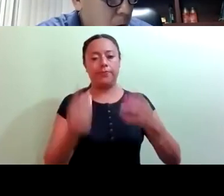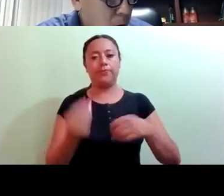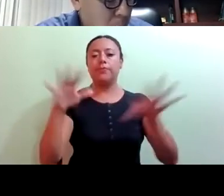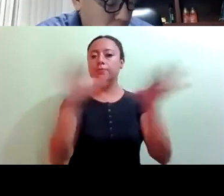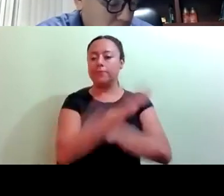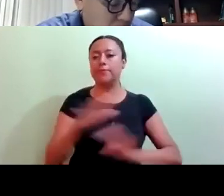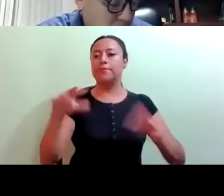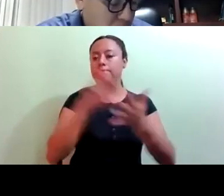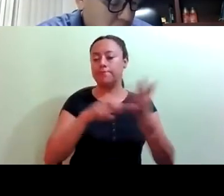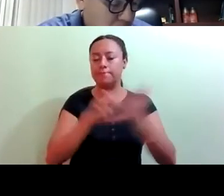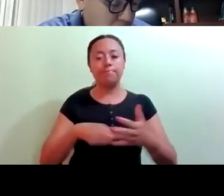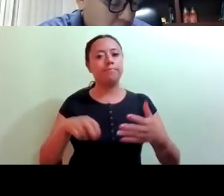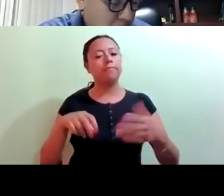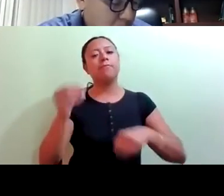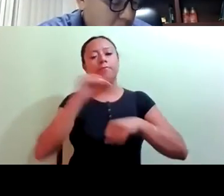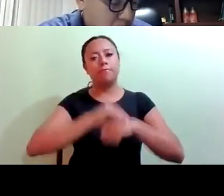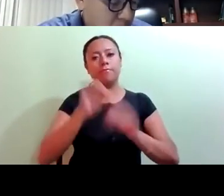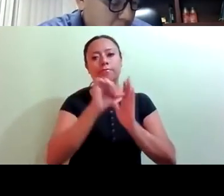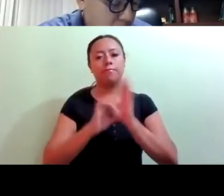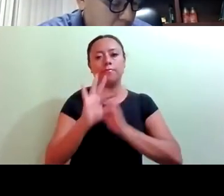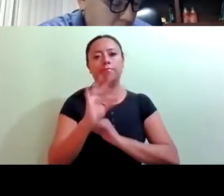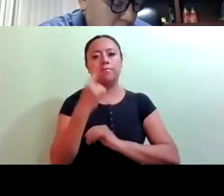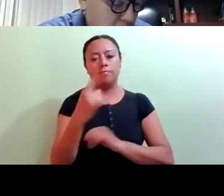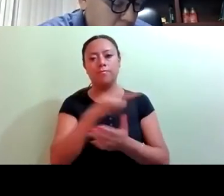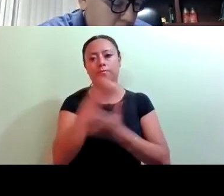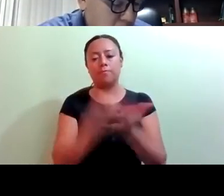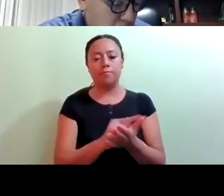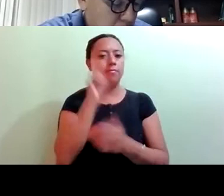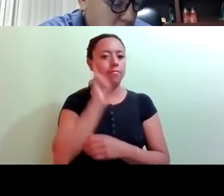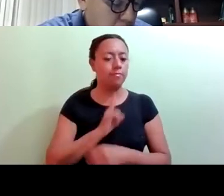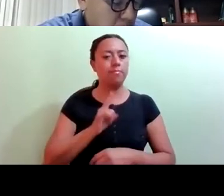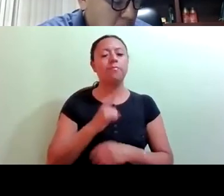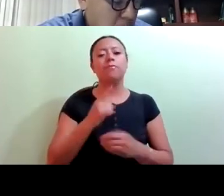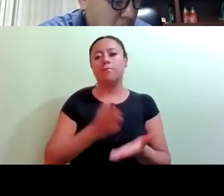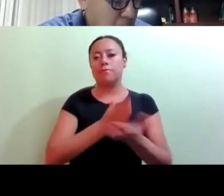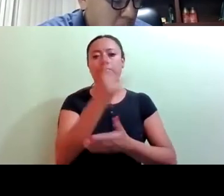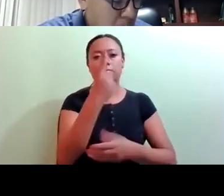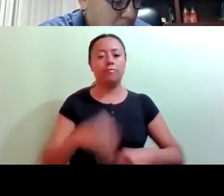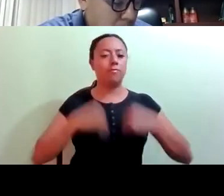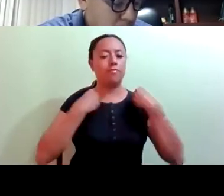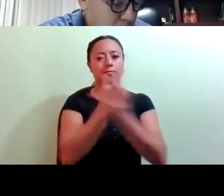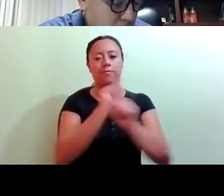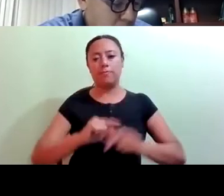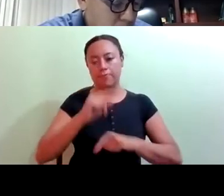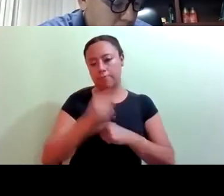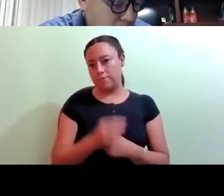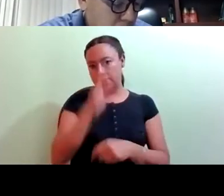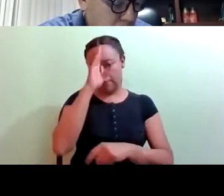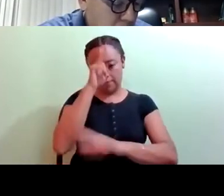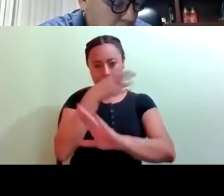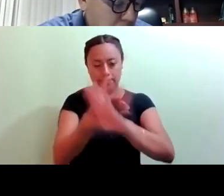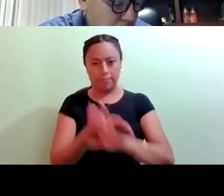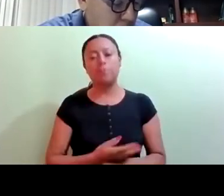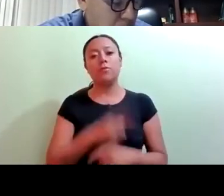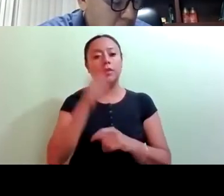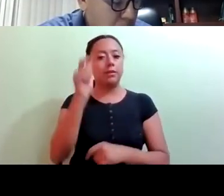41 de la Ley de Acceso de las Mujeres a una Vida Libre de Violencia de la Ciudad de México en materia de becas educativas para las mujeres